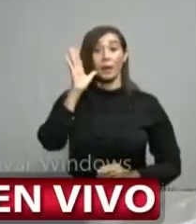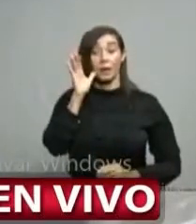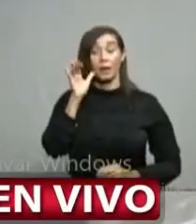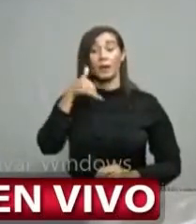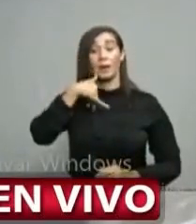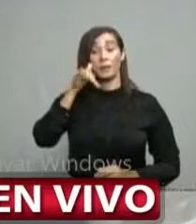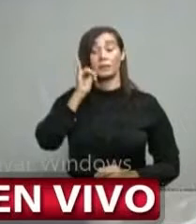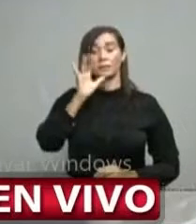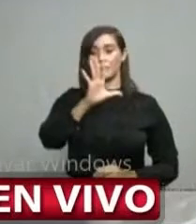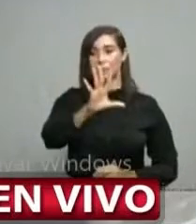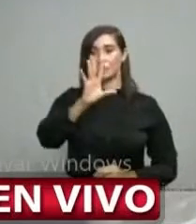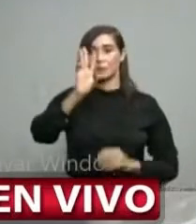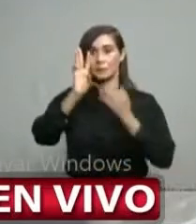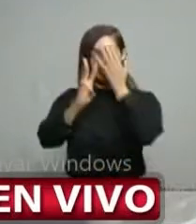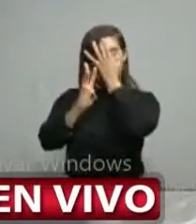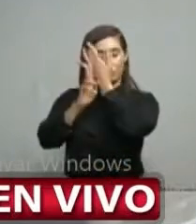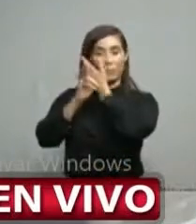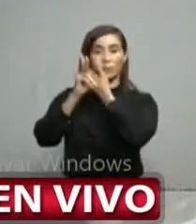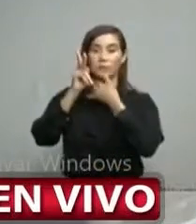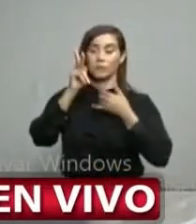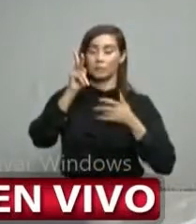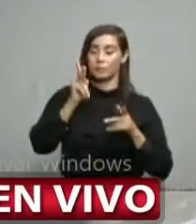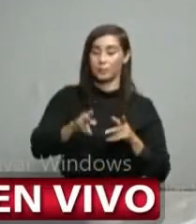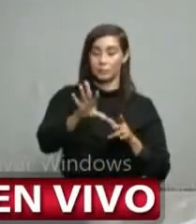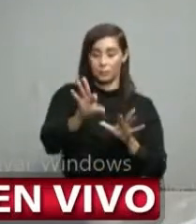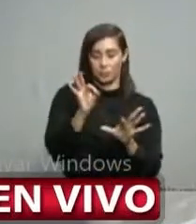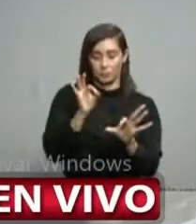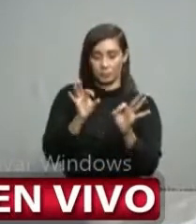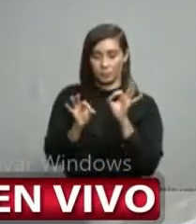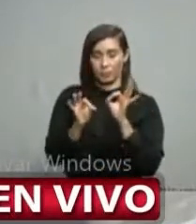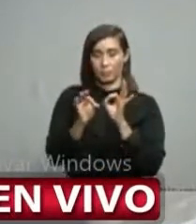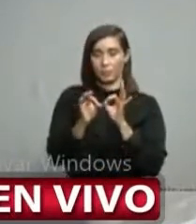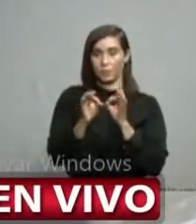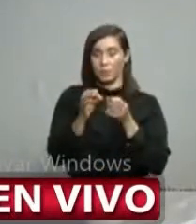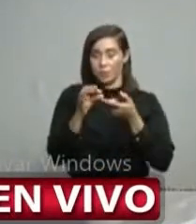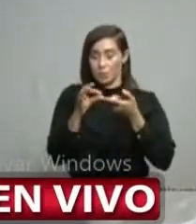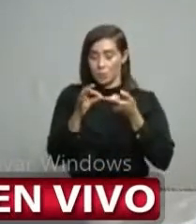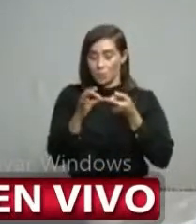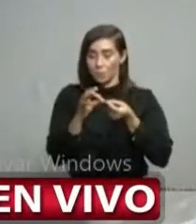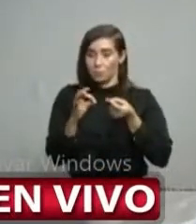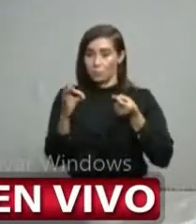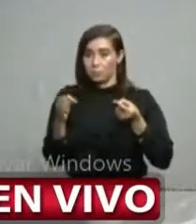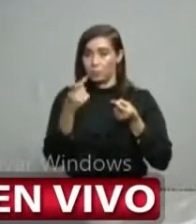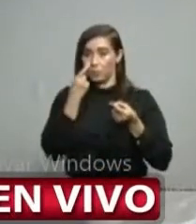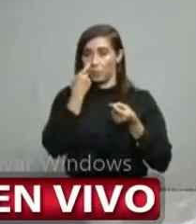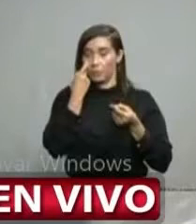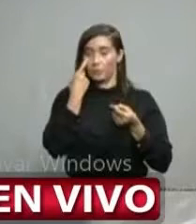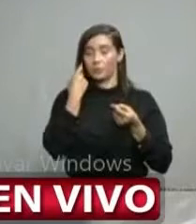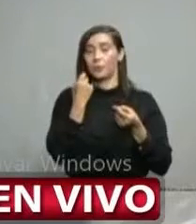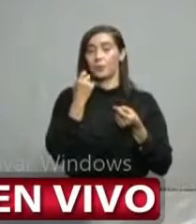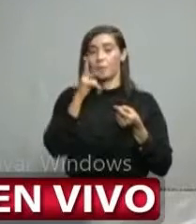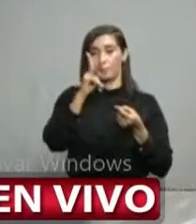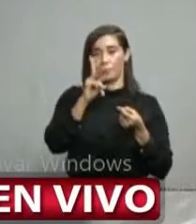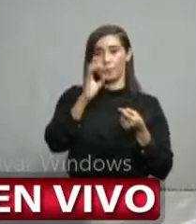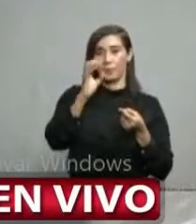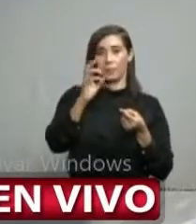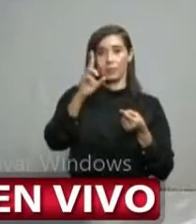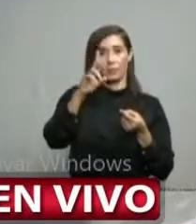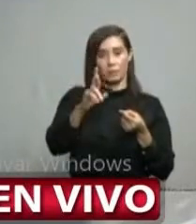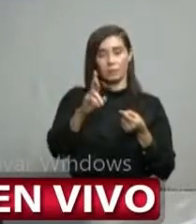personas que ya están hoy realizándose pruebas de PCR,